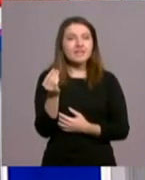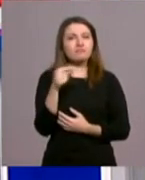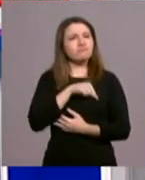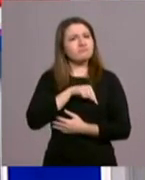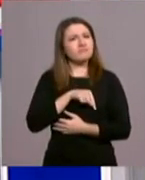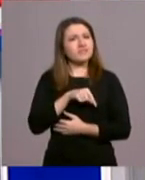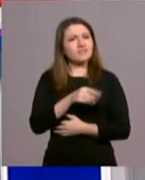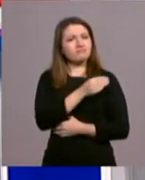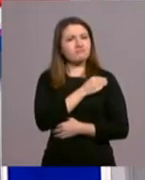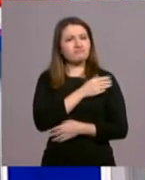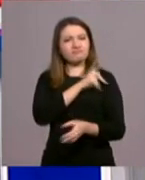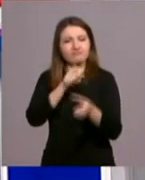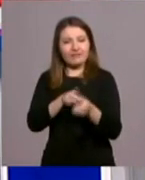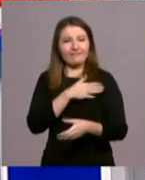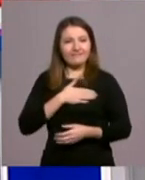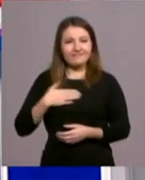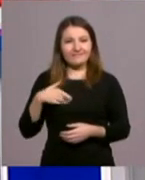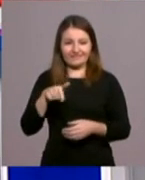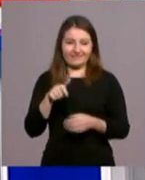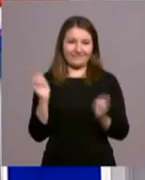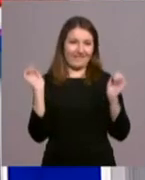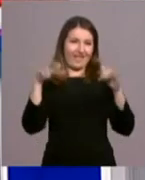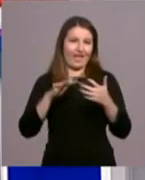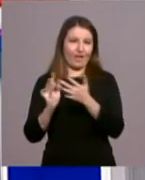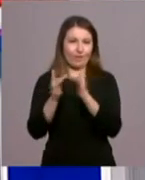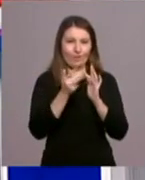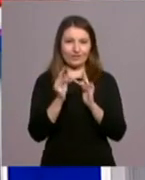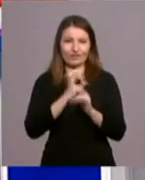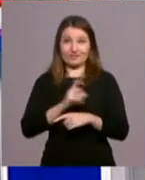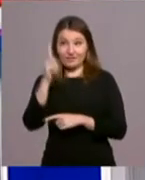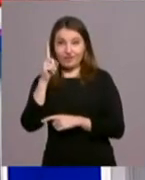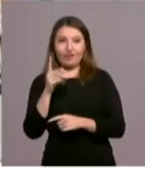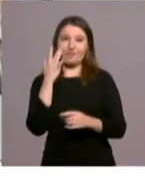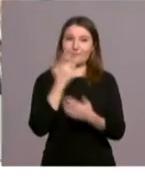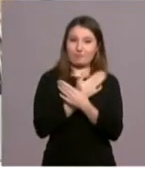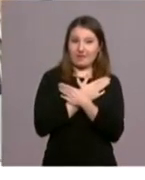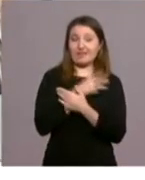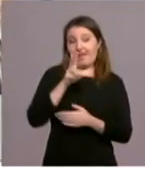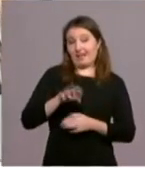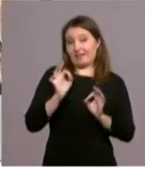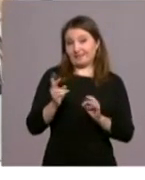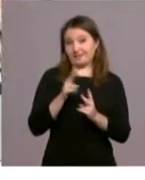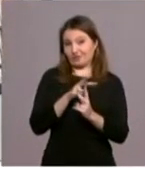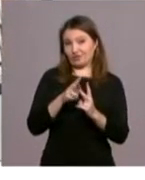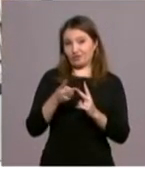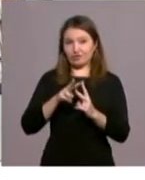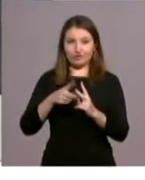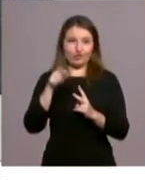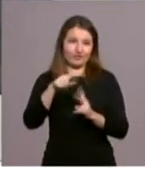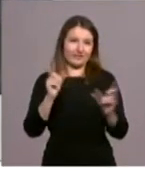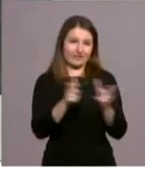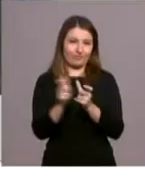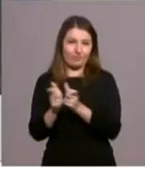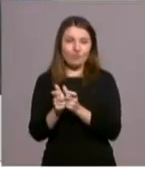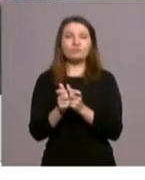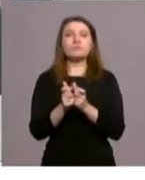siente llamada a participar en estos encuentros con el Señor y con la Virgen, que son las hermandades. Y, vamos, me atrevo también a decir